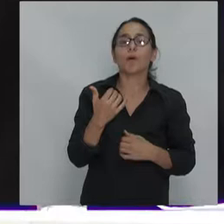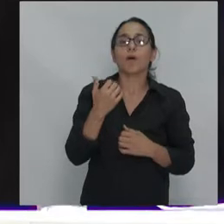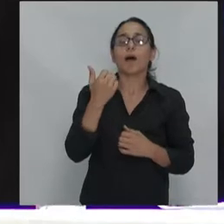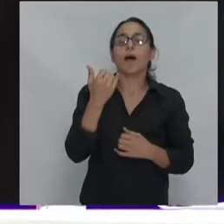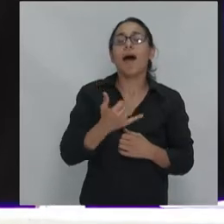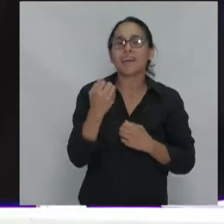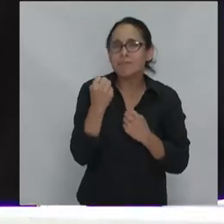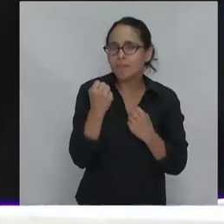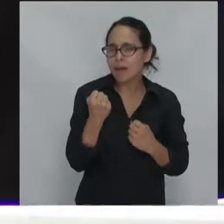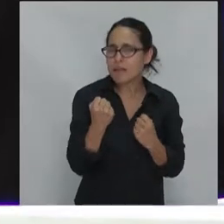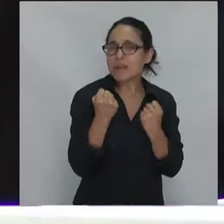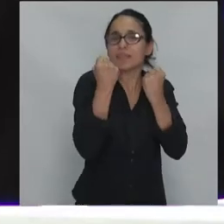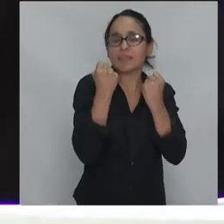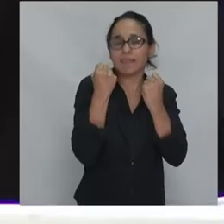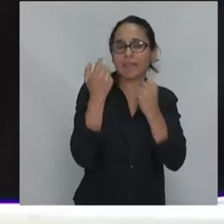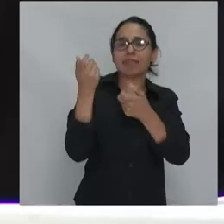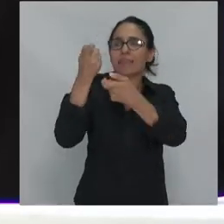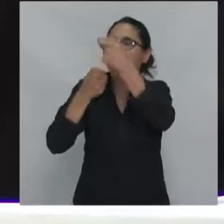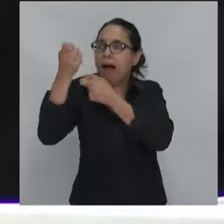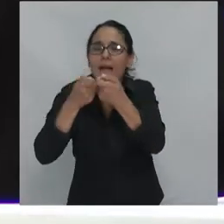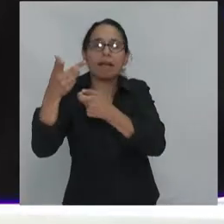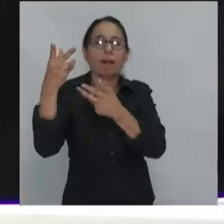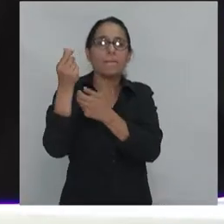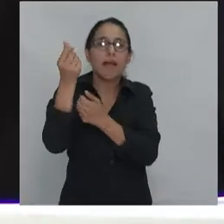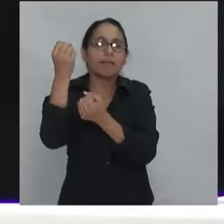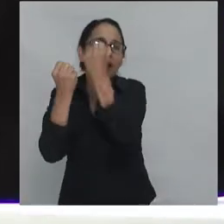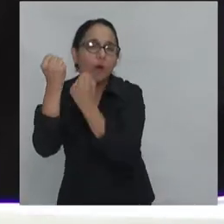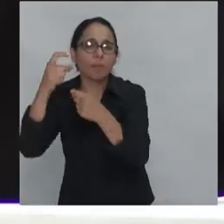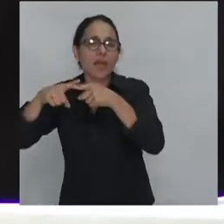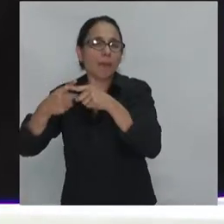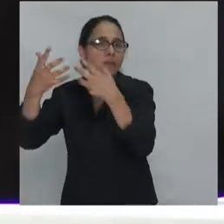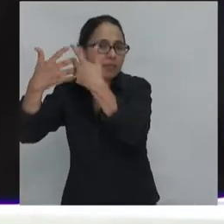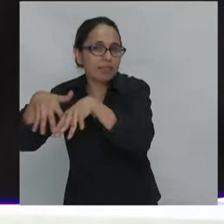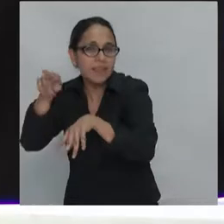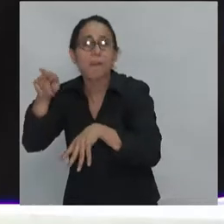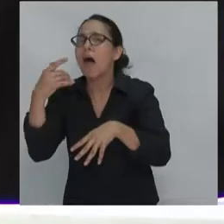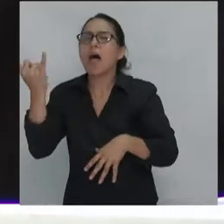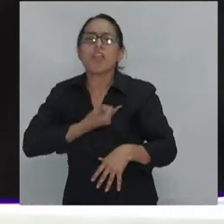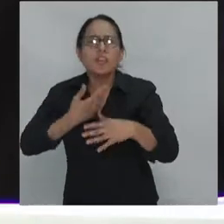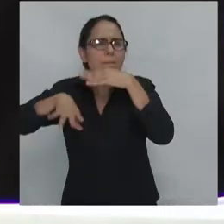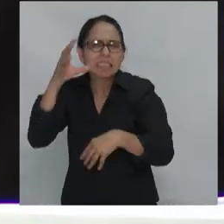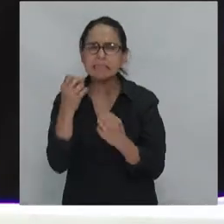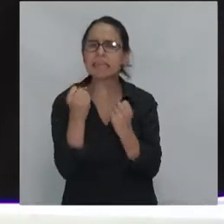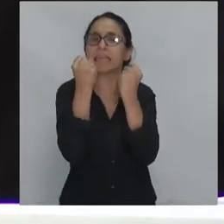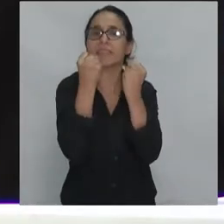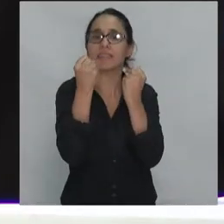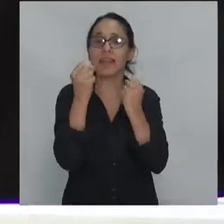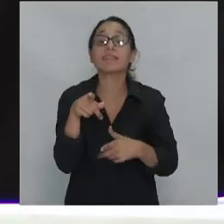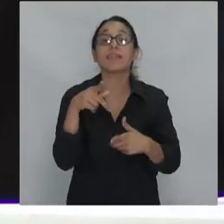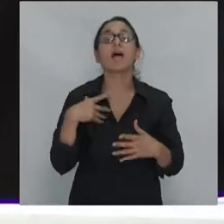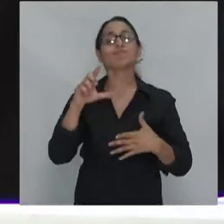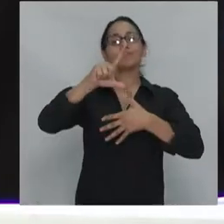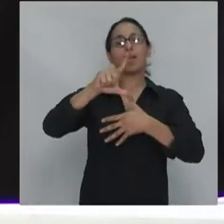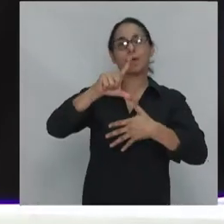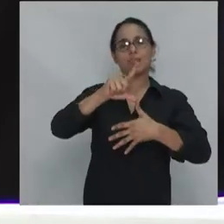al neoliberalismo, bueno, ocurrió mucho más temprano en América Latina, porque evidentemente América Latina tuvo mucho más